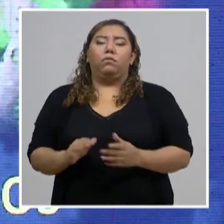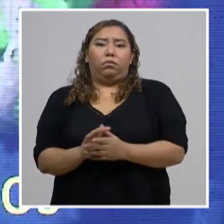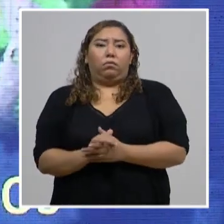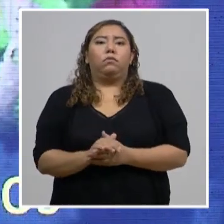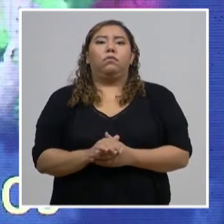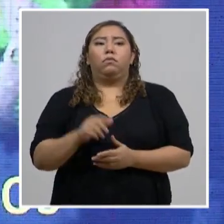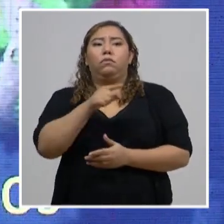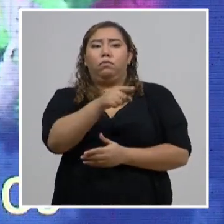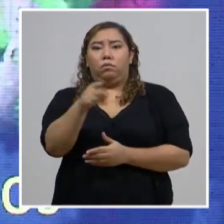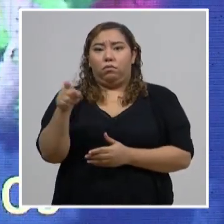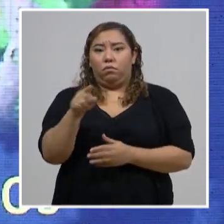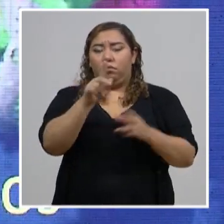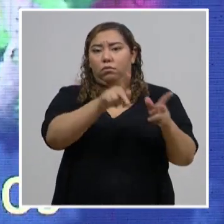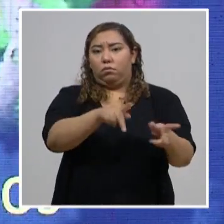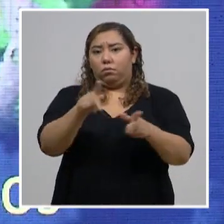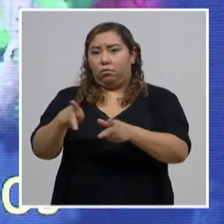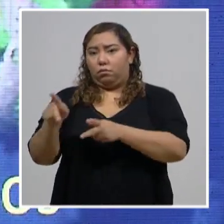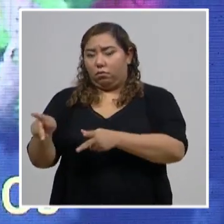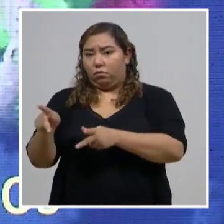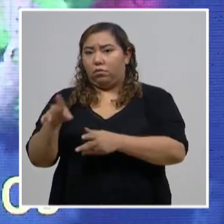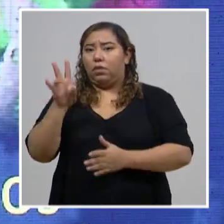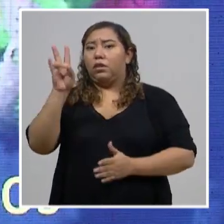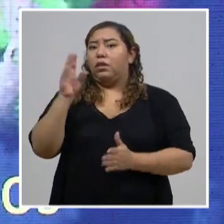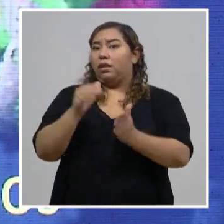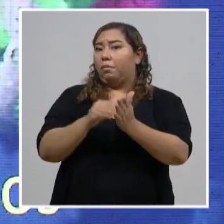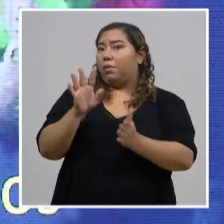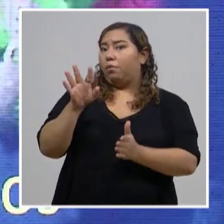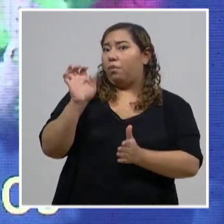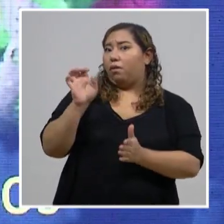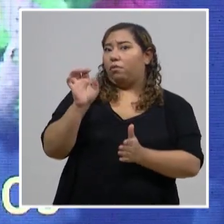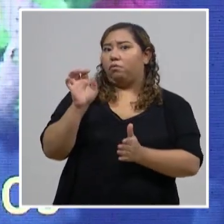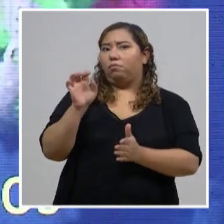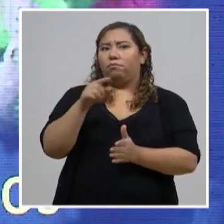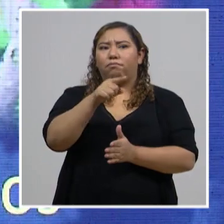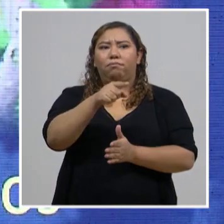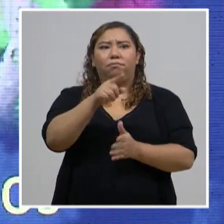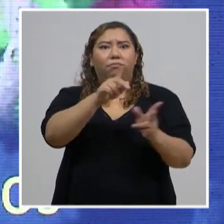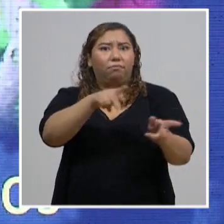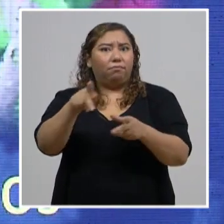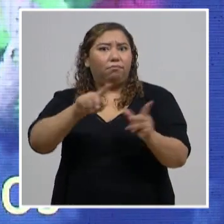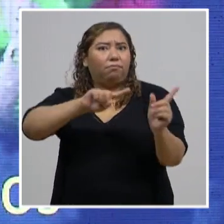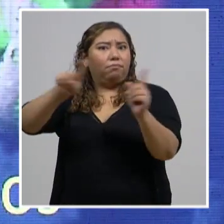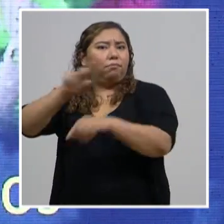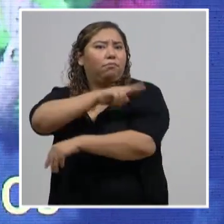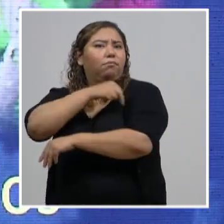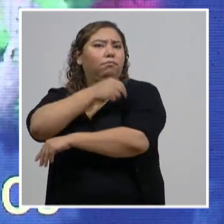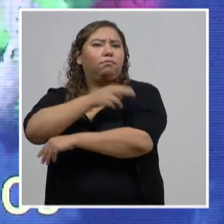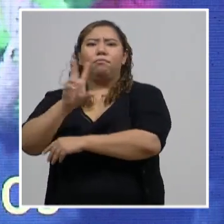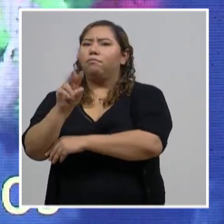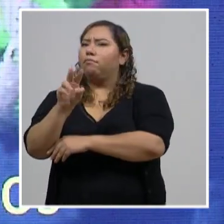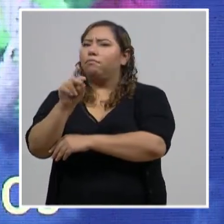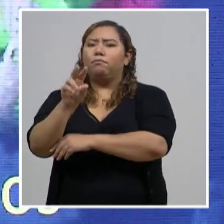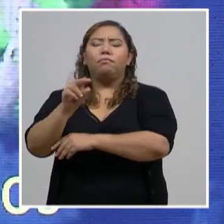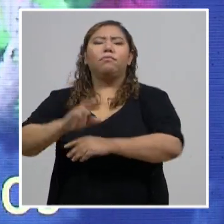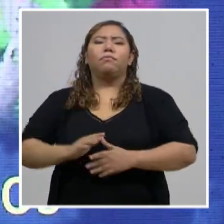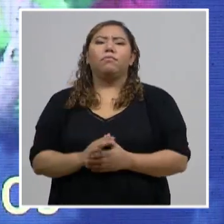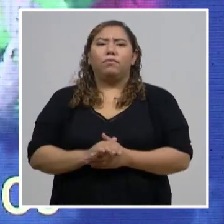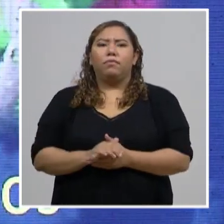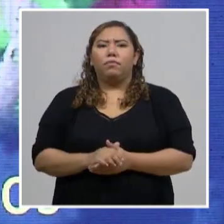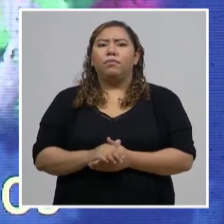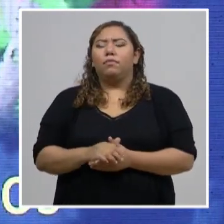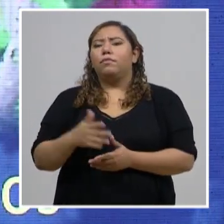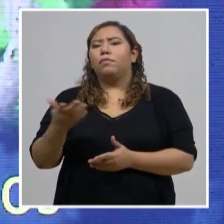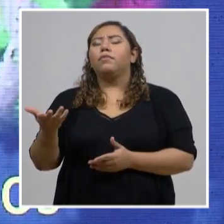que su salud no se deteriore y que no necesiten ir a un hospital, que el tratamiento oportuno pueda